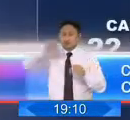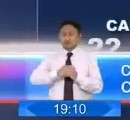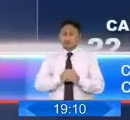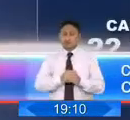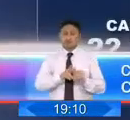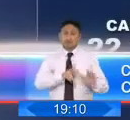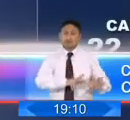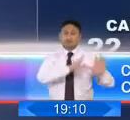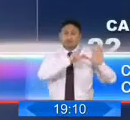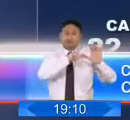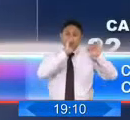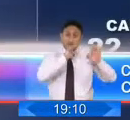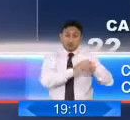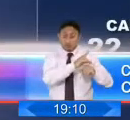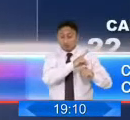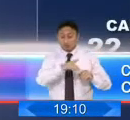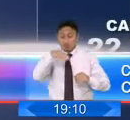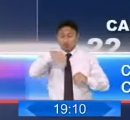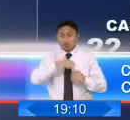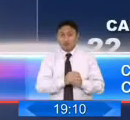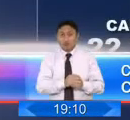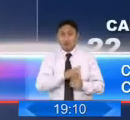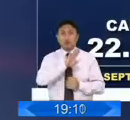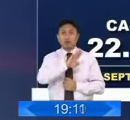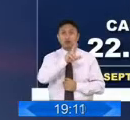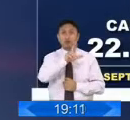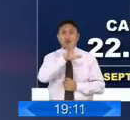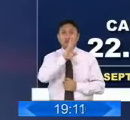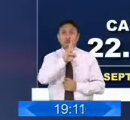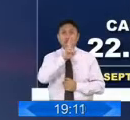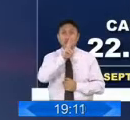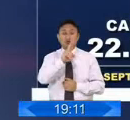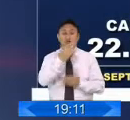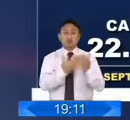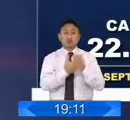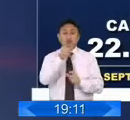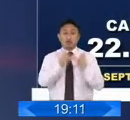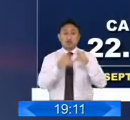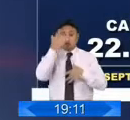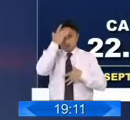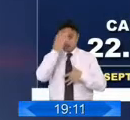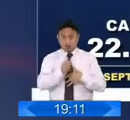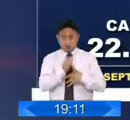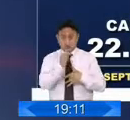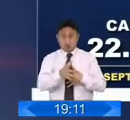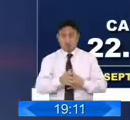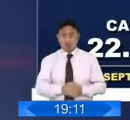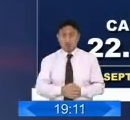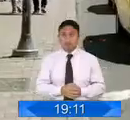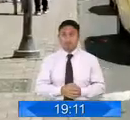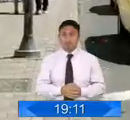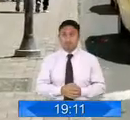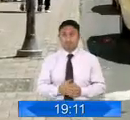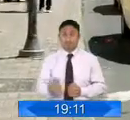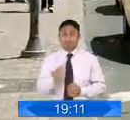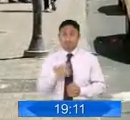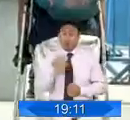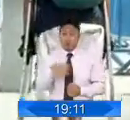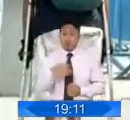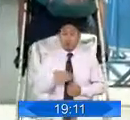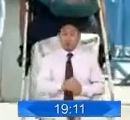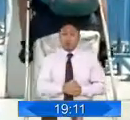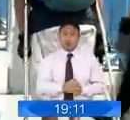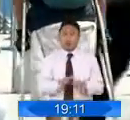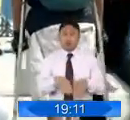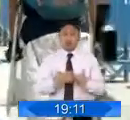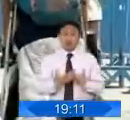septiembre hasta este martes 15 son 4.362 los nuevos casos de COVID-19. Este factor es determinante para que se